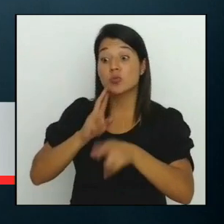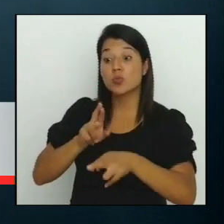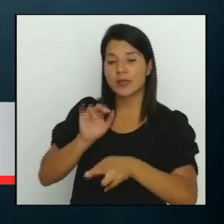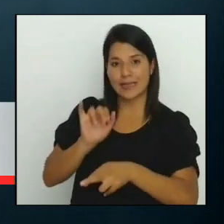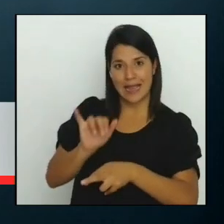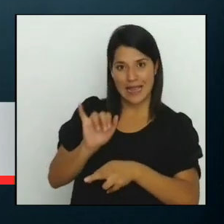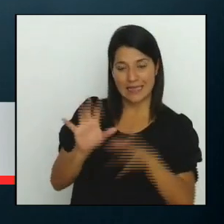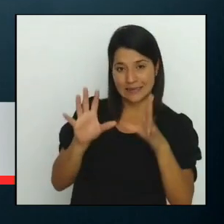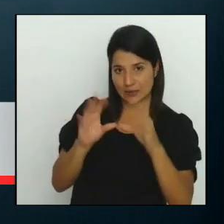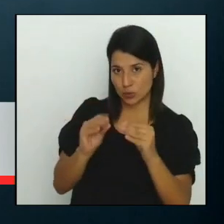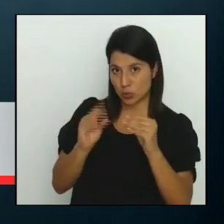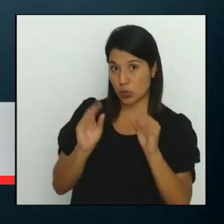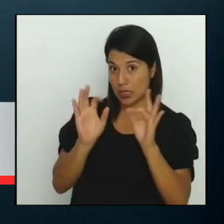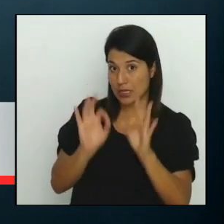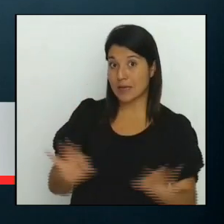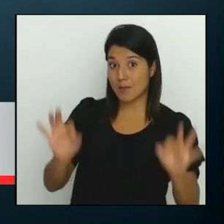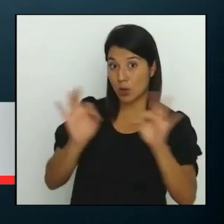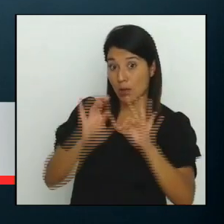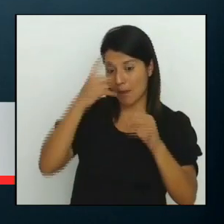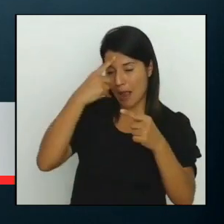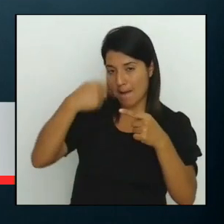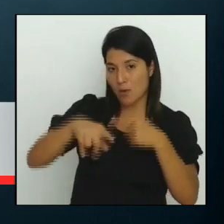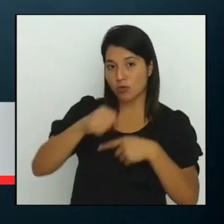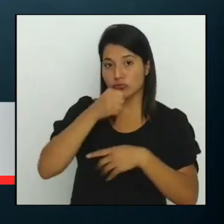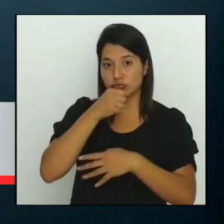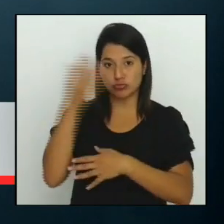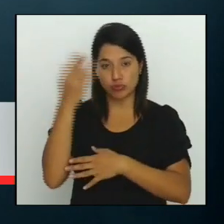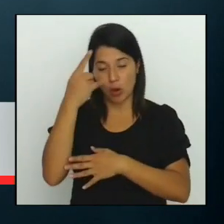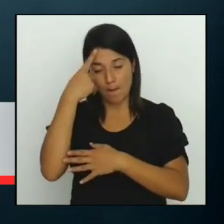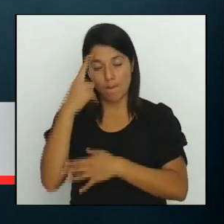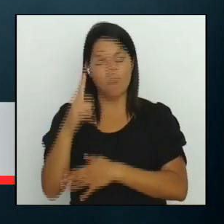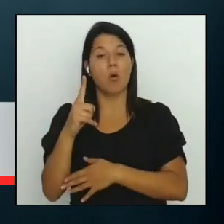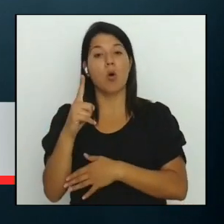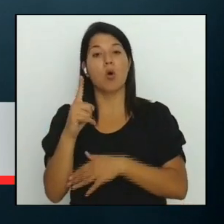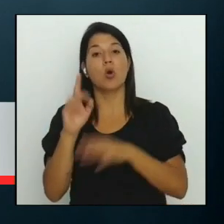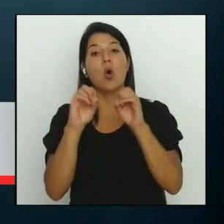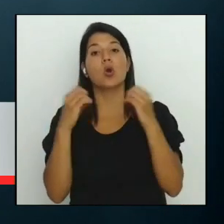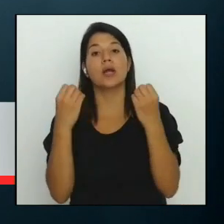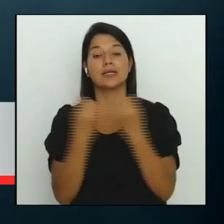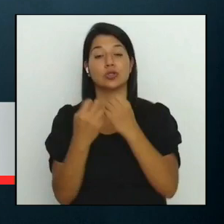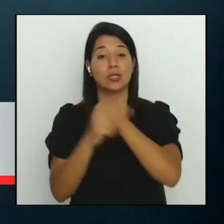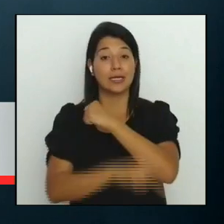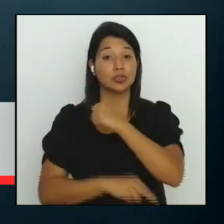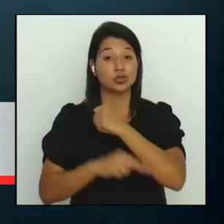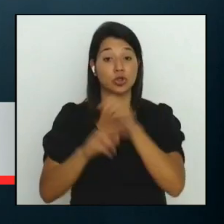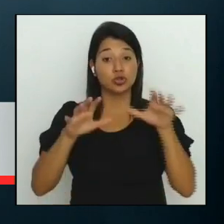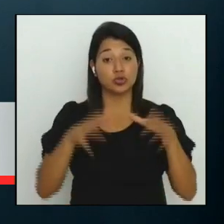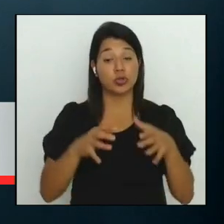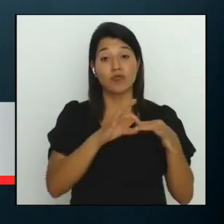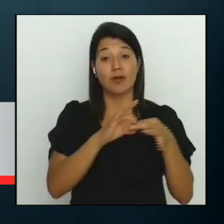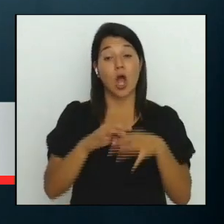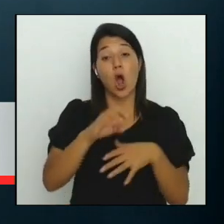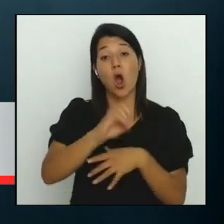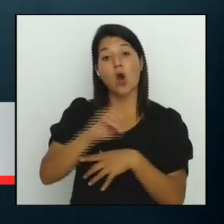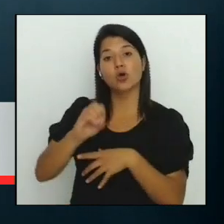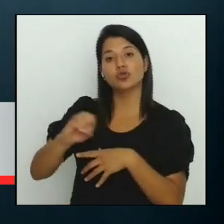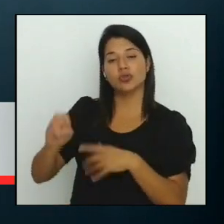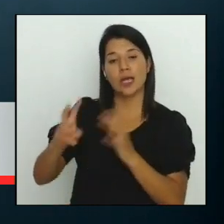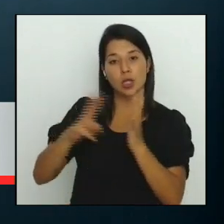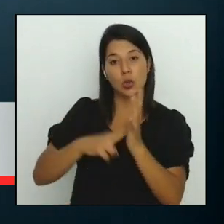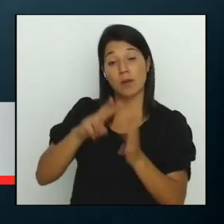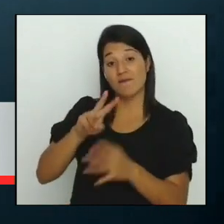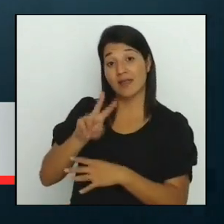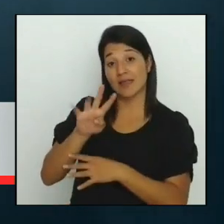relevantes para la próxima conferencia de la organización de las naciones unidas sobre el océano 2025 que será coorganizada